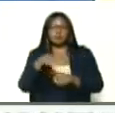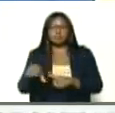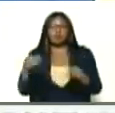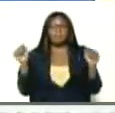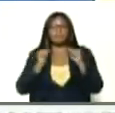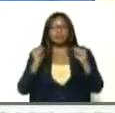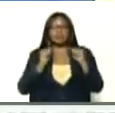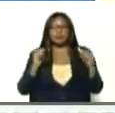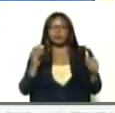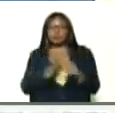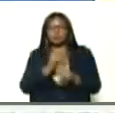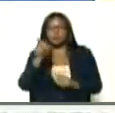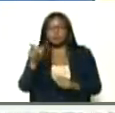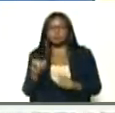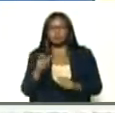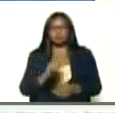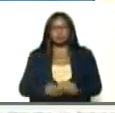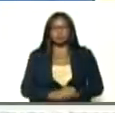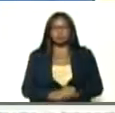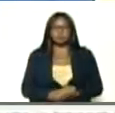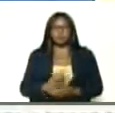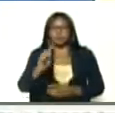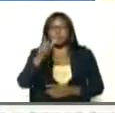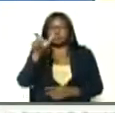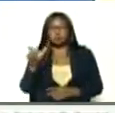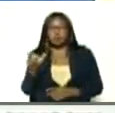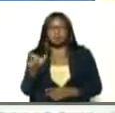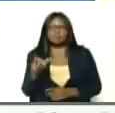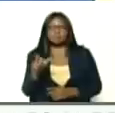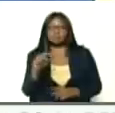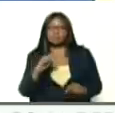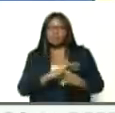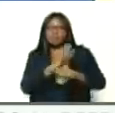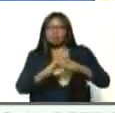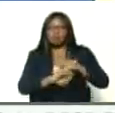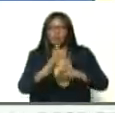Mérida, un caso, de la variante, brasilera,